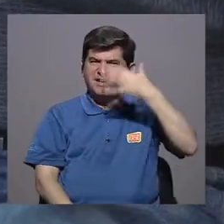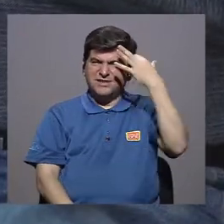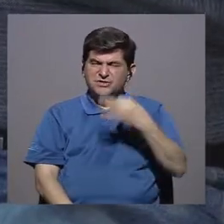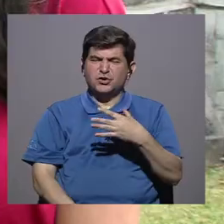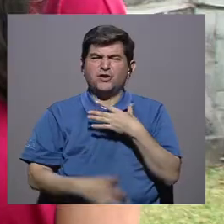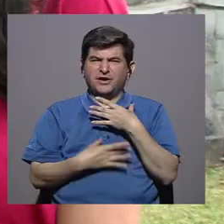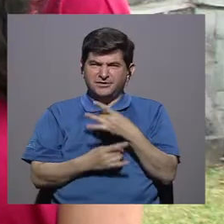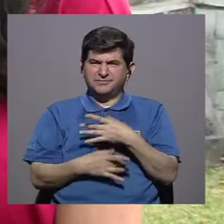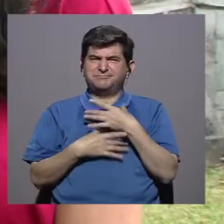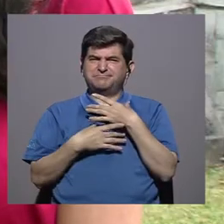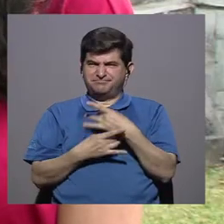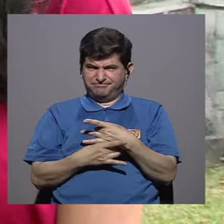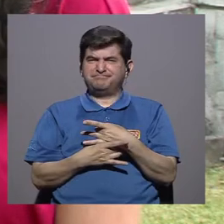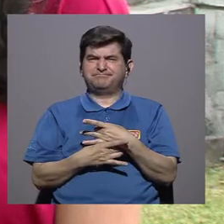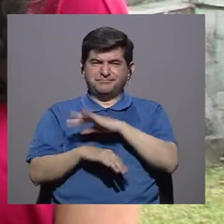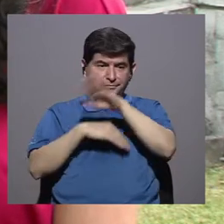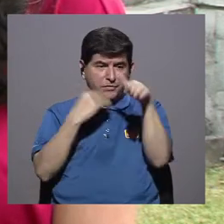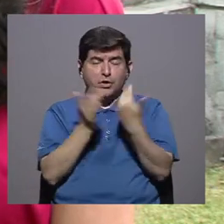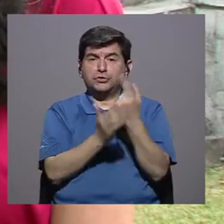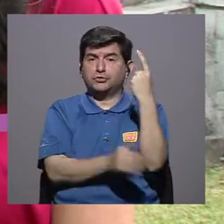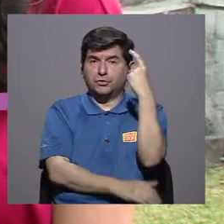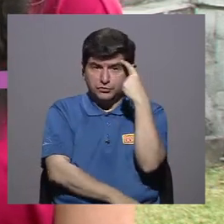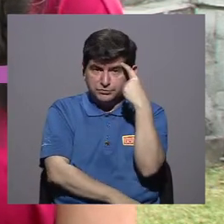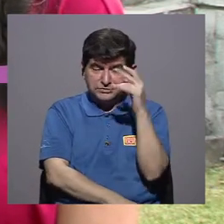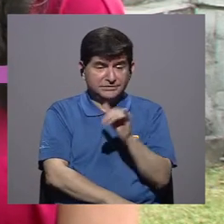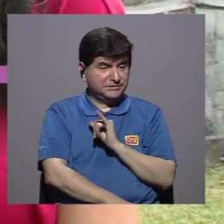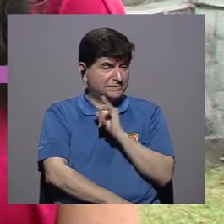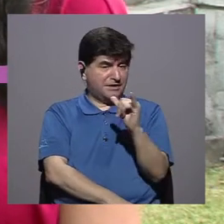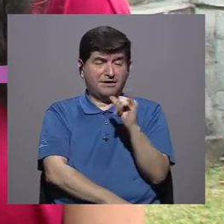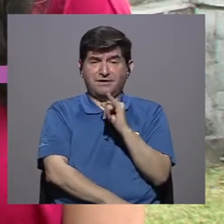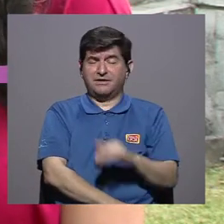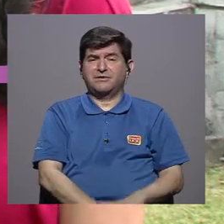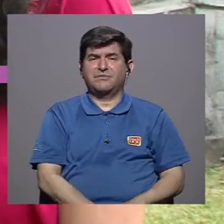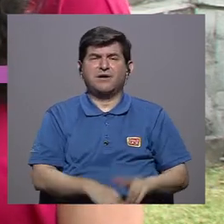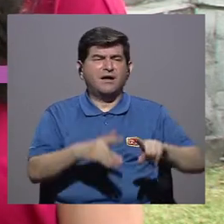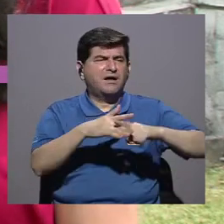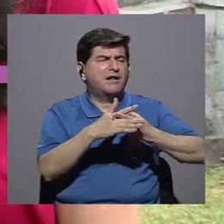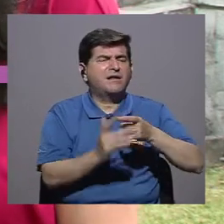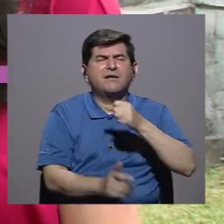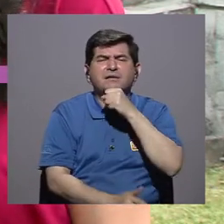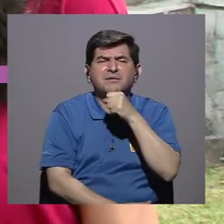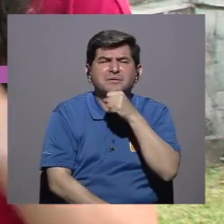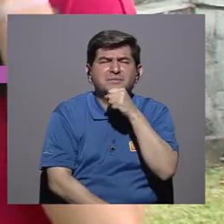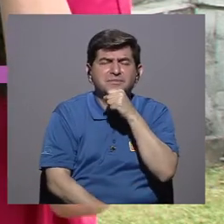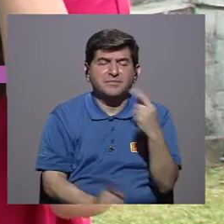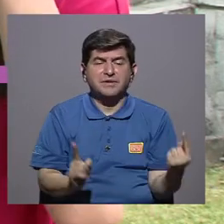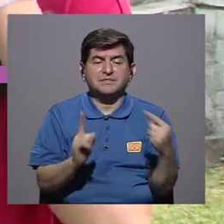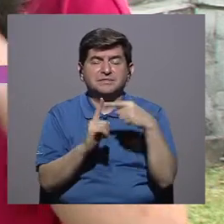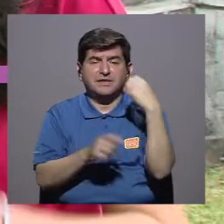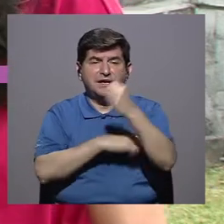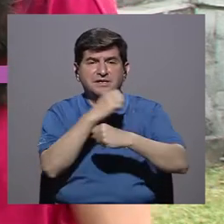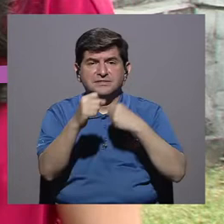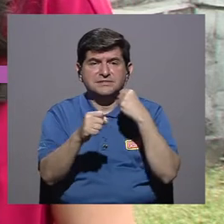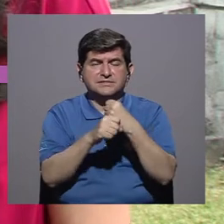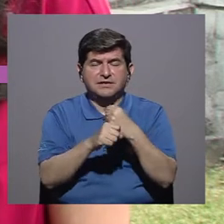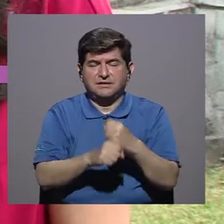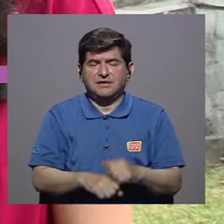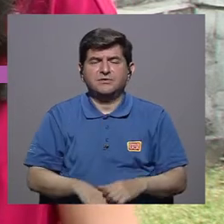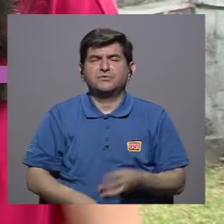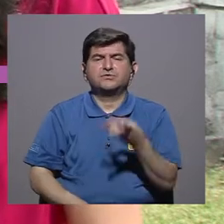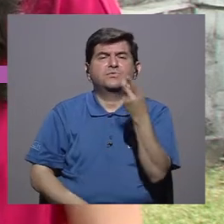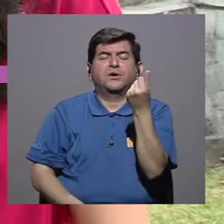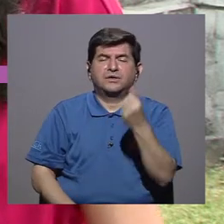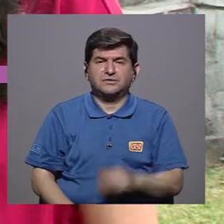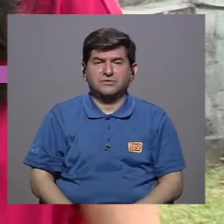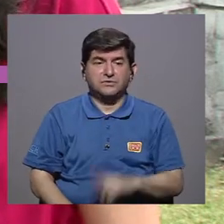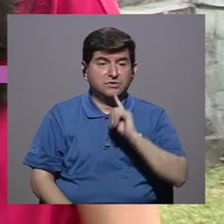Creo que llama la atención eso de que todos pensamos igual en cuando se empieza a envejecer y hasta qué edad se piensa a